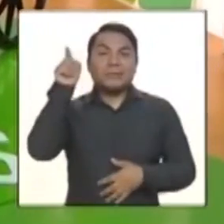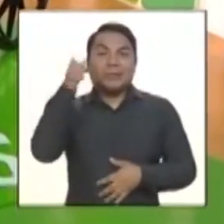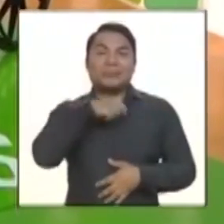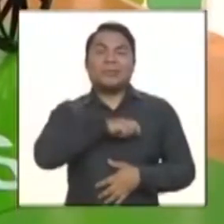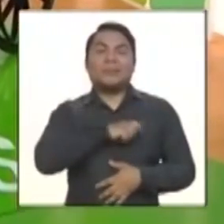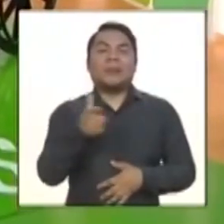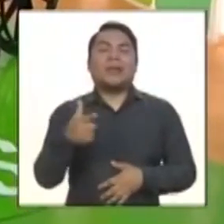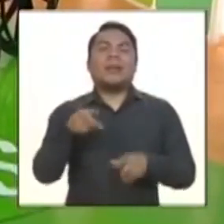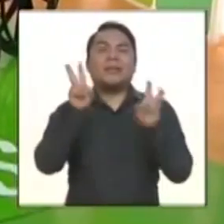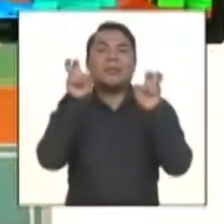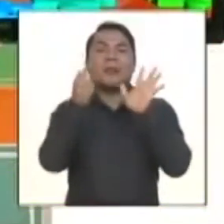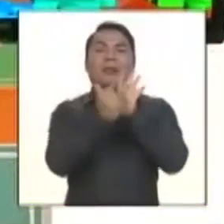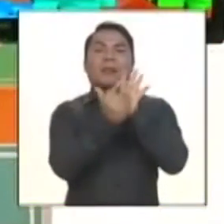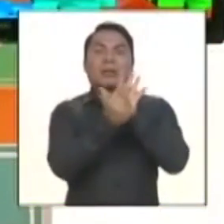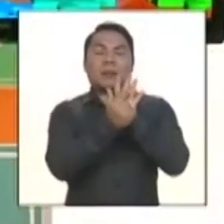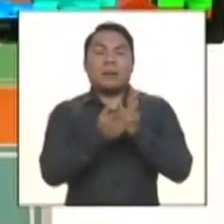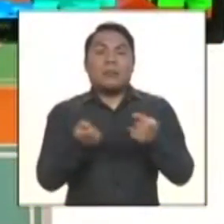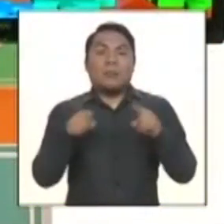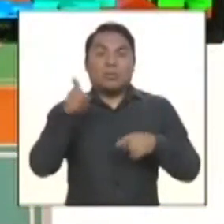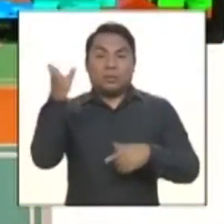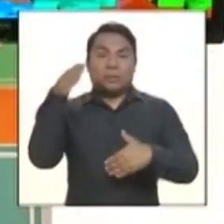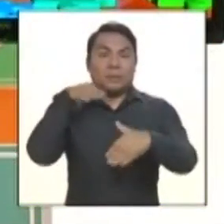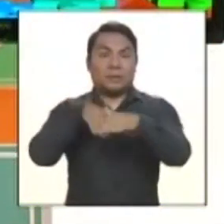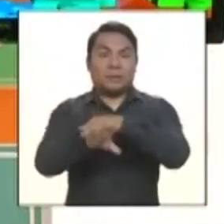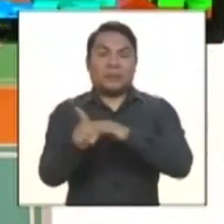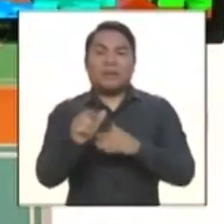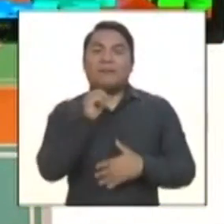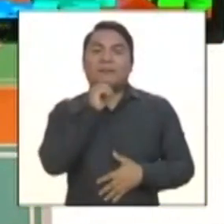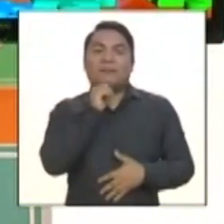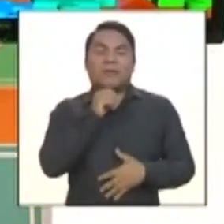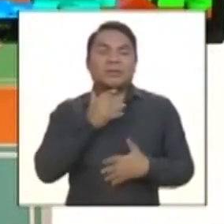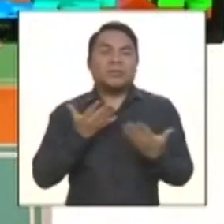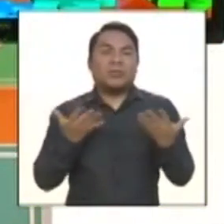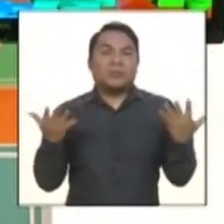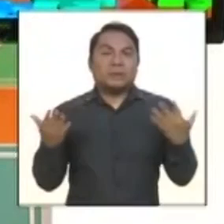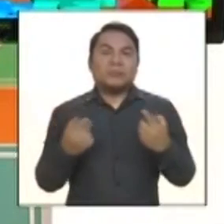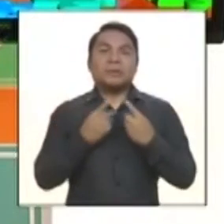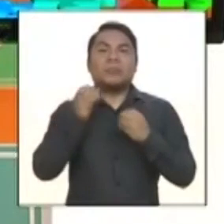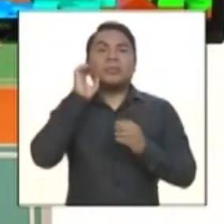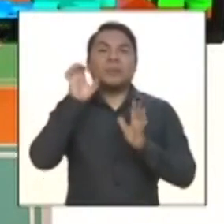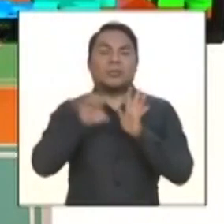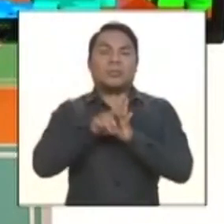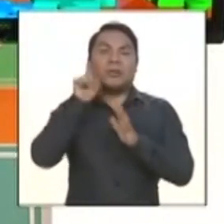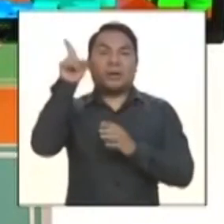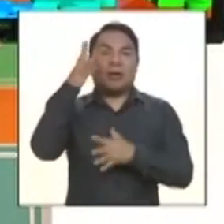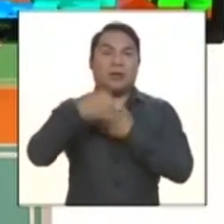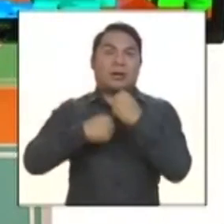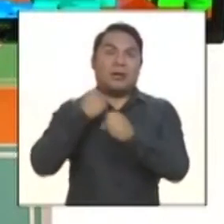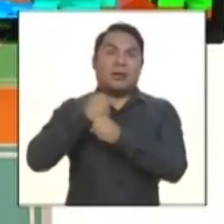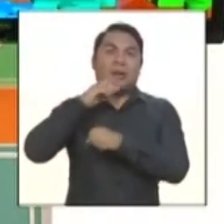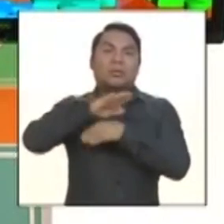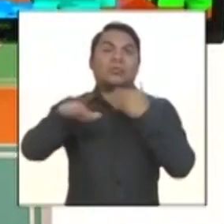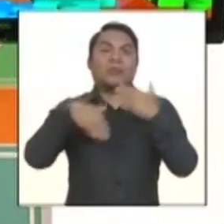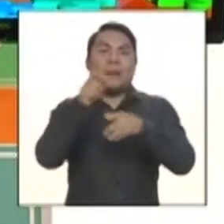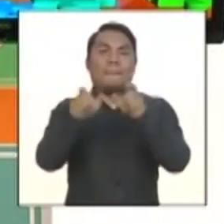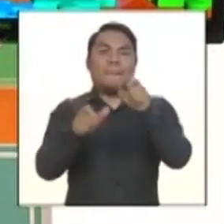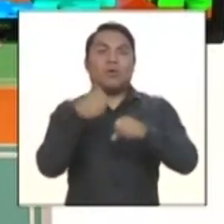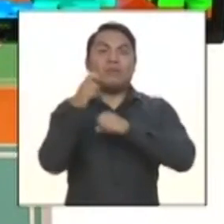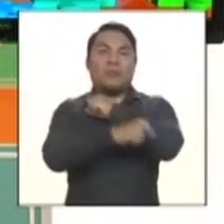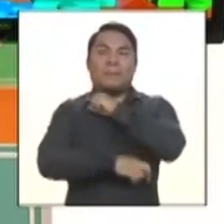Es cuando tú llegas y no tienes los accesos, ¿no? Hace unos años había una protección para todos los migrantes,